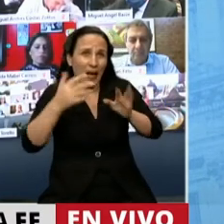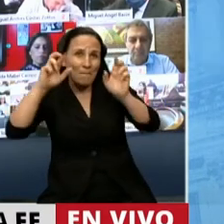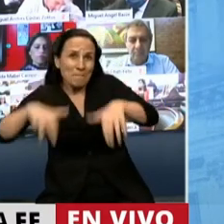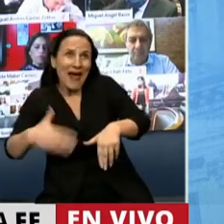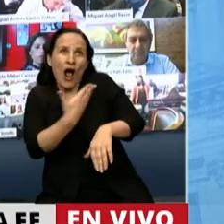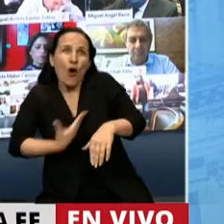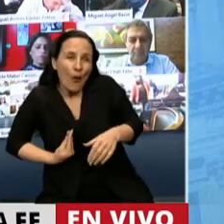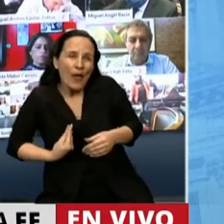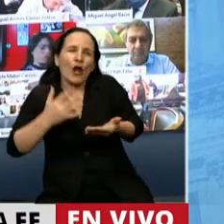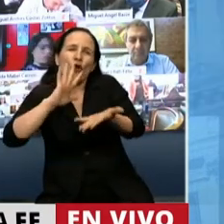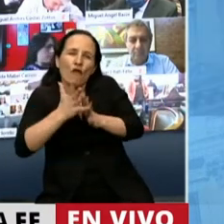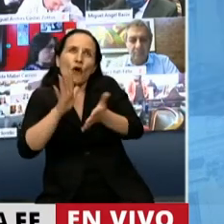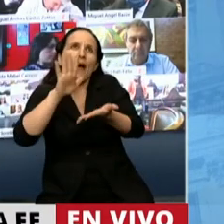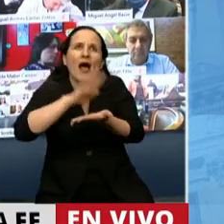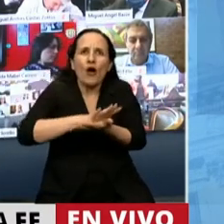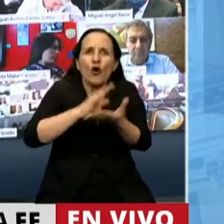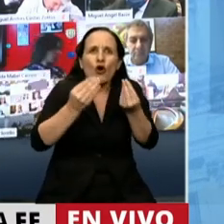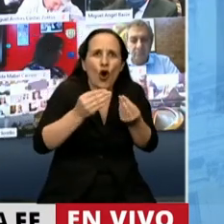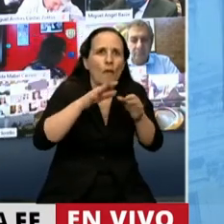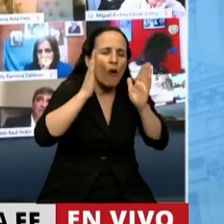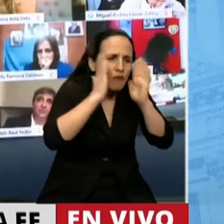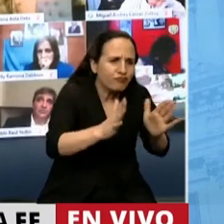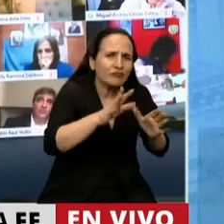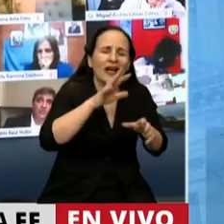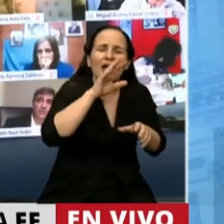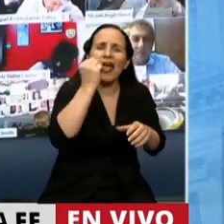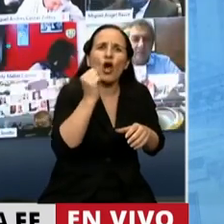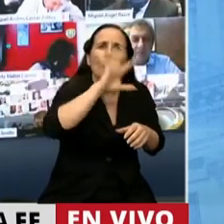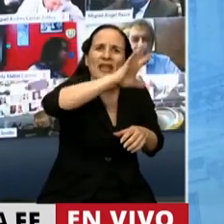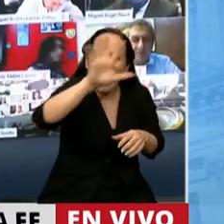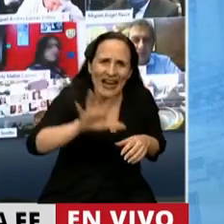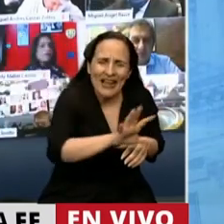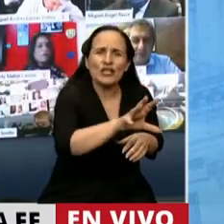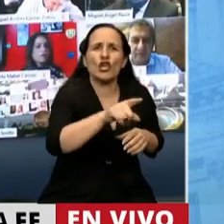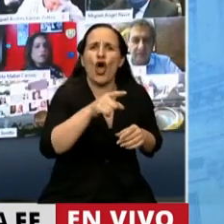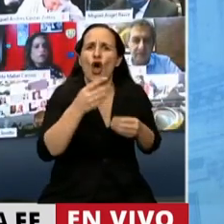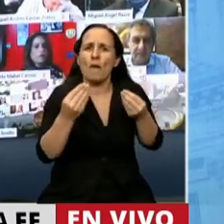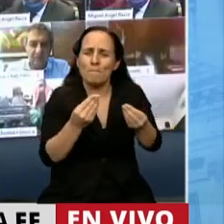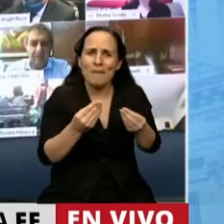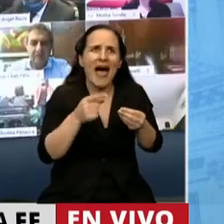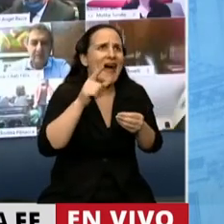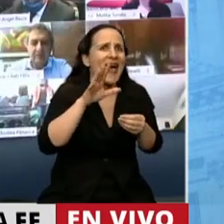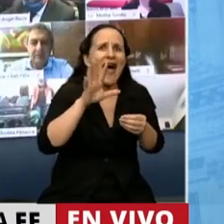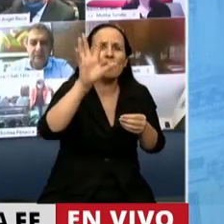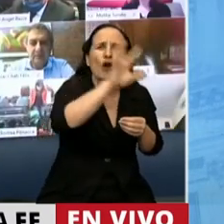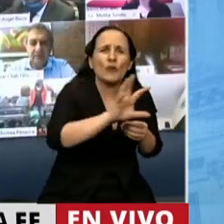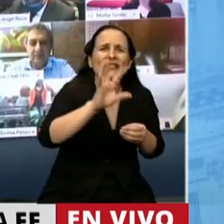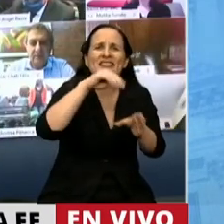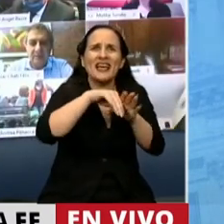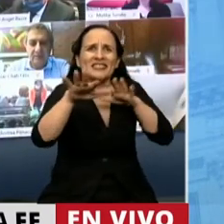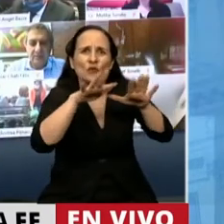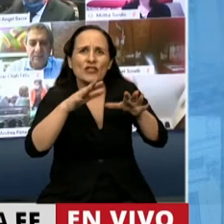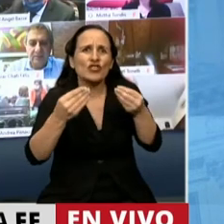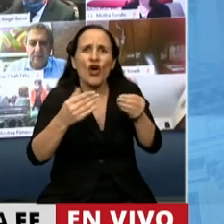productivo y estratégico para las economías regionales, para la industrialización del interior del país y para